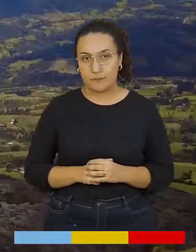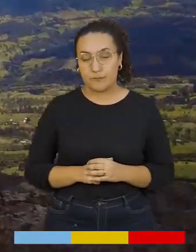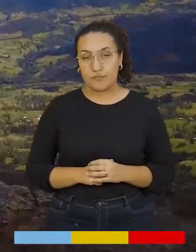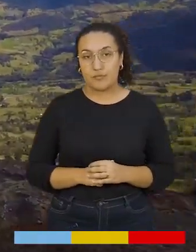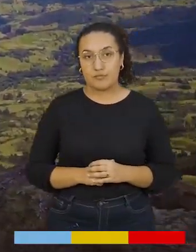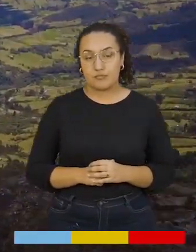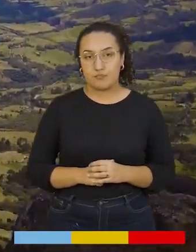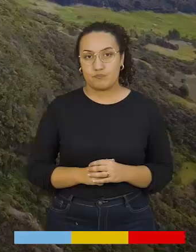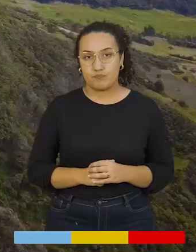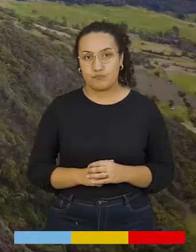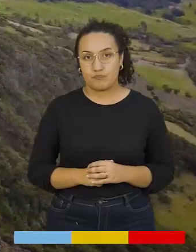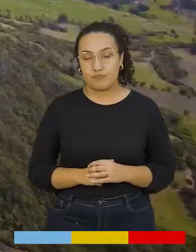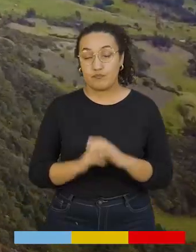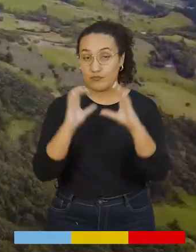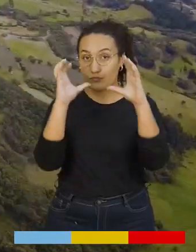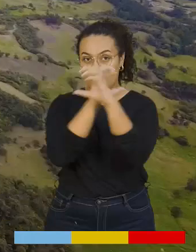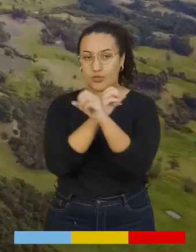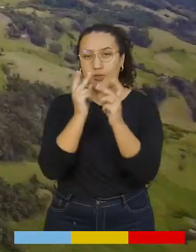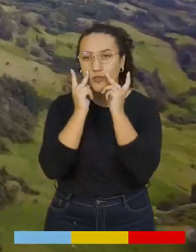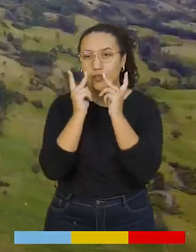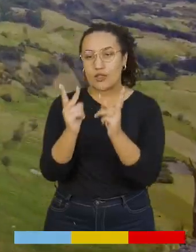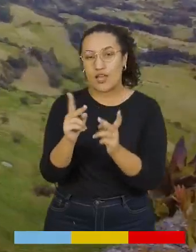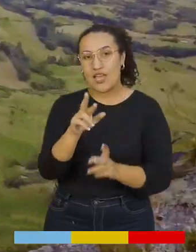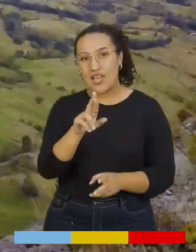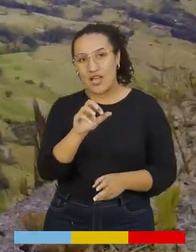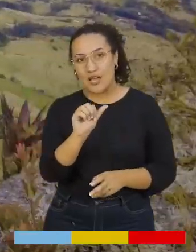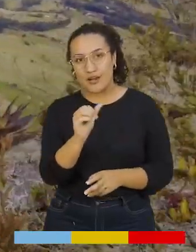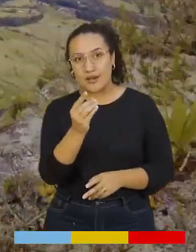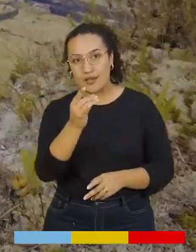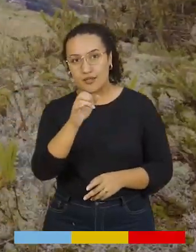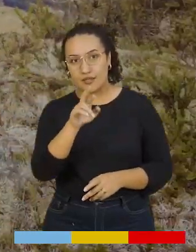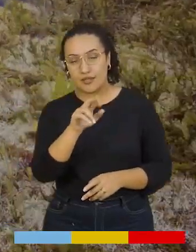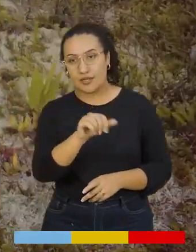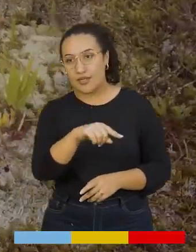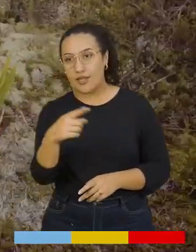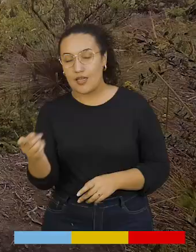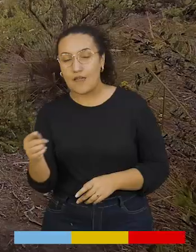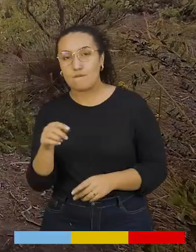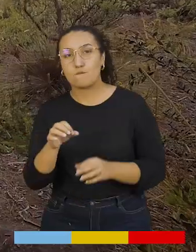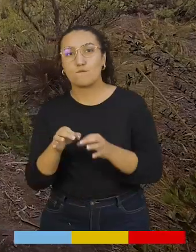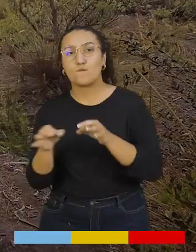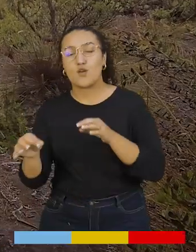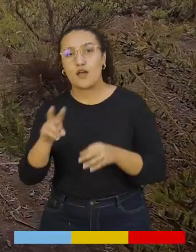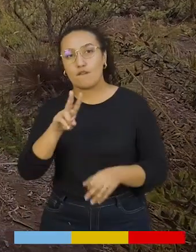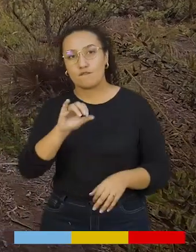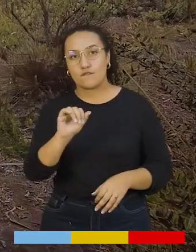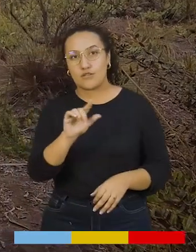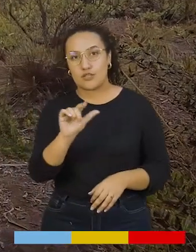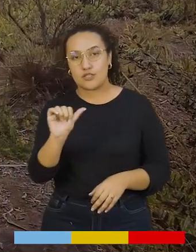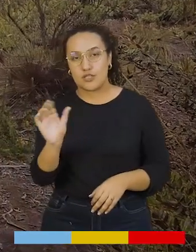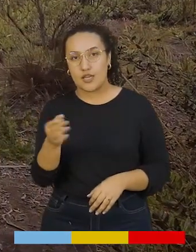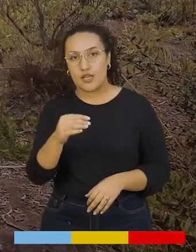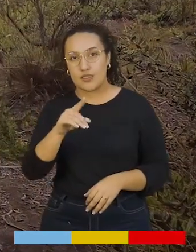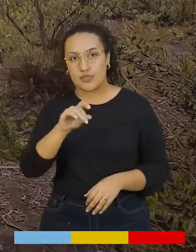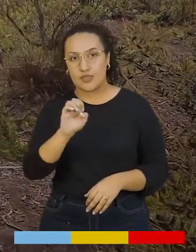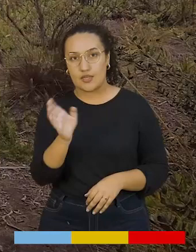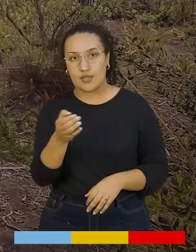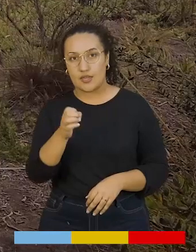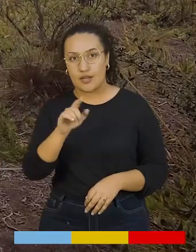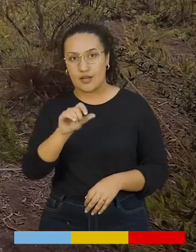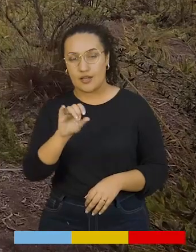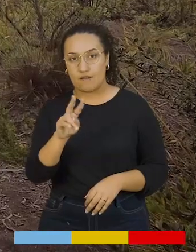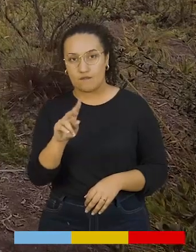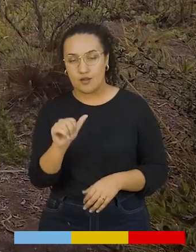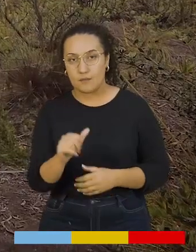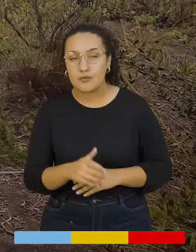parte de Ráquira y Villa de Leiva. Es una de las partes más hermosas que se ven acá en